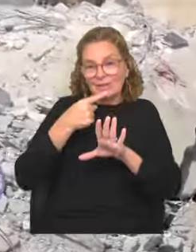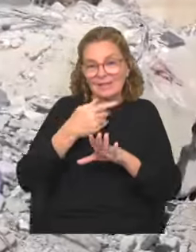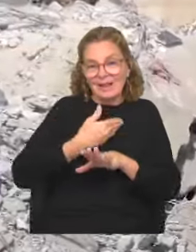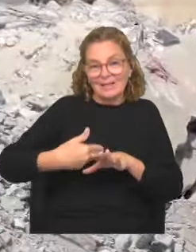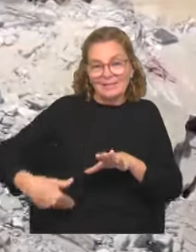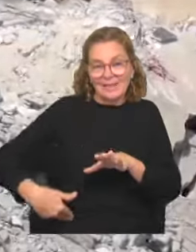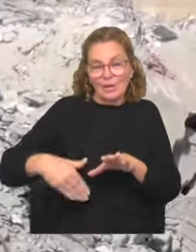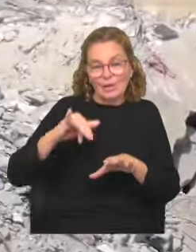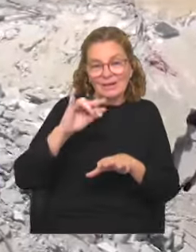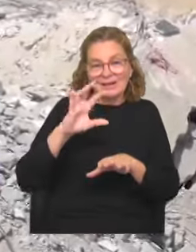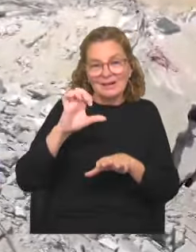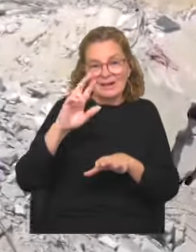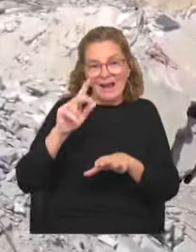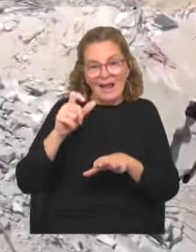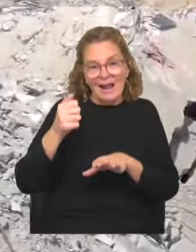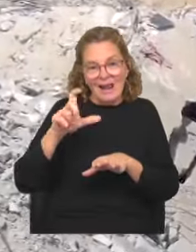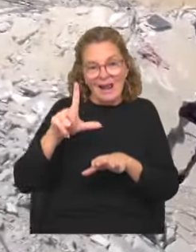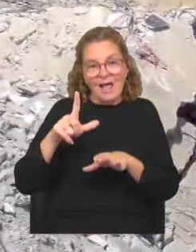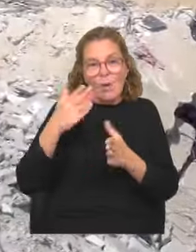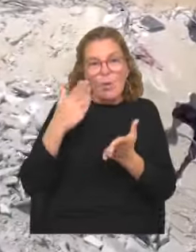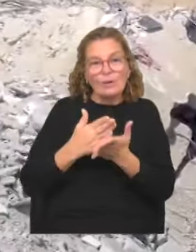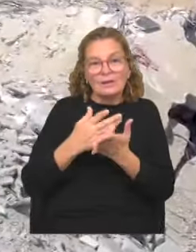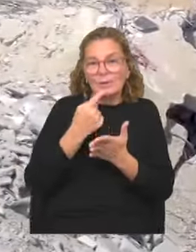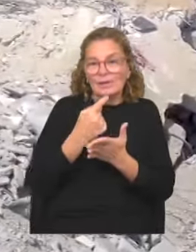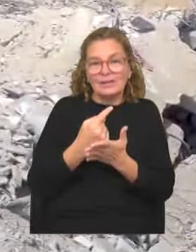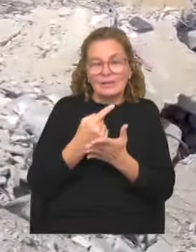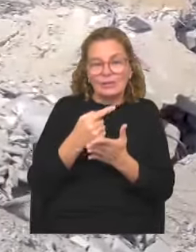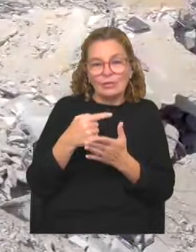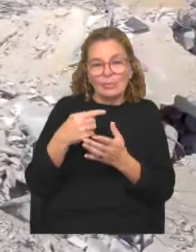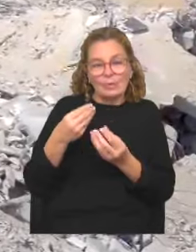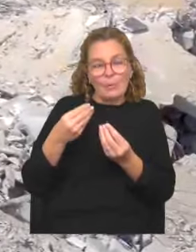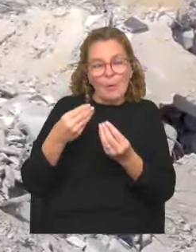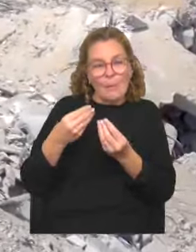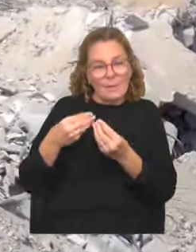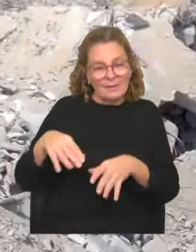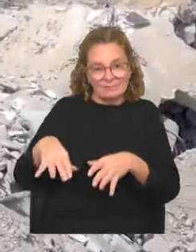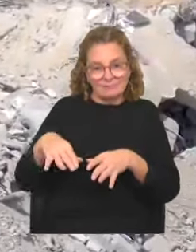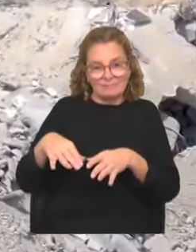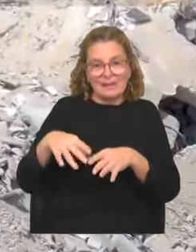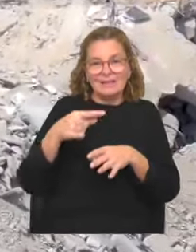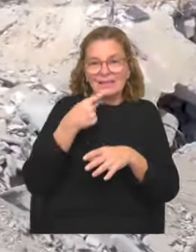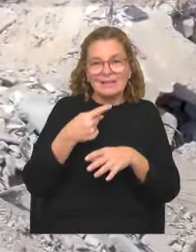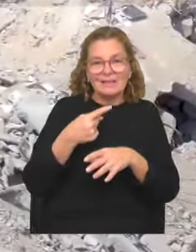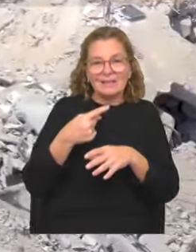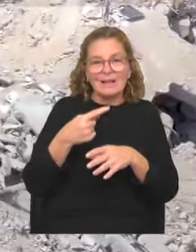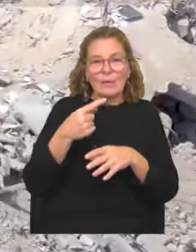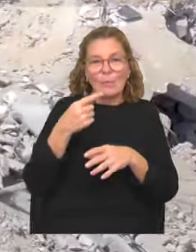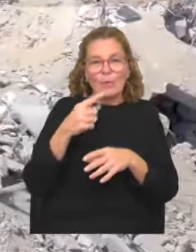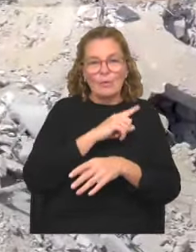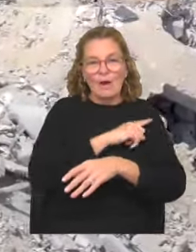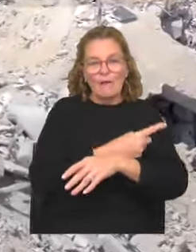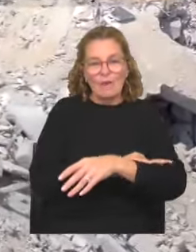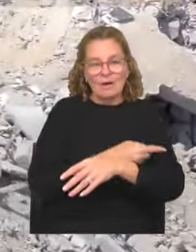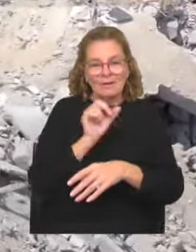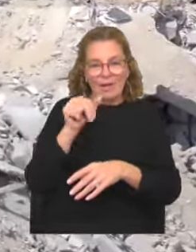de Israel y el de Palestina, pero este último aún no se concretó y desde entonces viene perdiendo terreno a manos de Israel, considerada fuerza ocupante